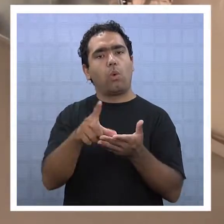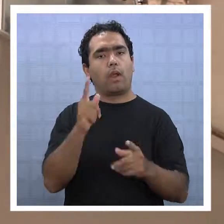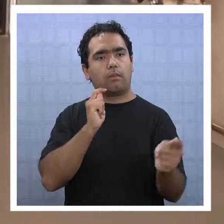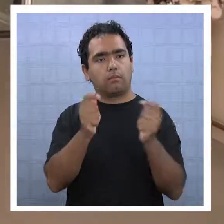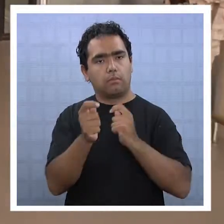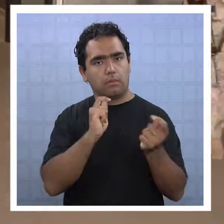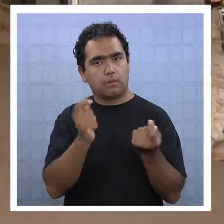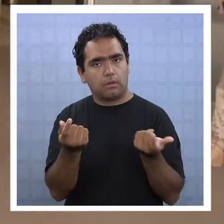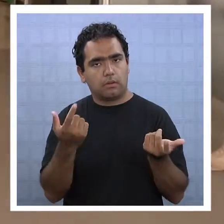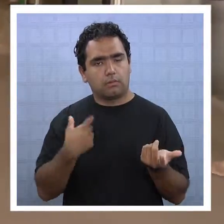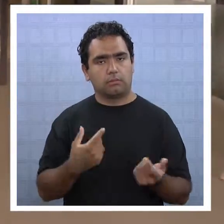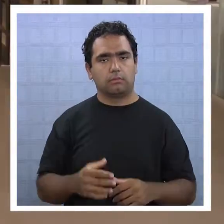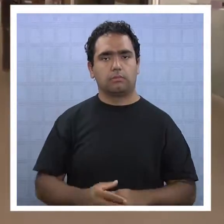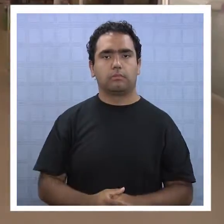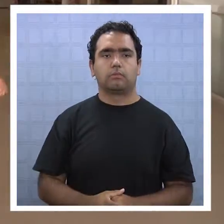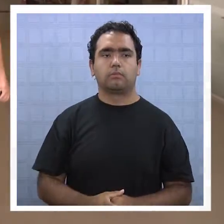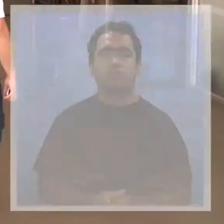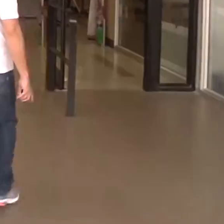excepción.